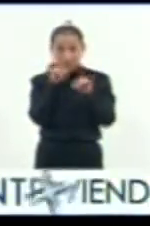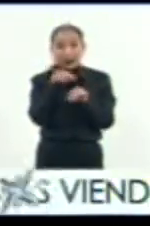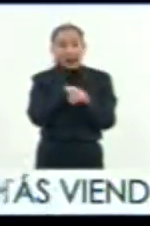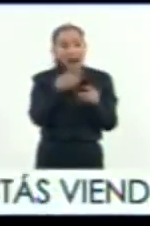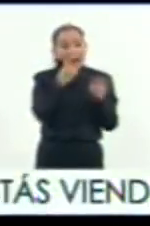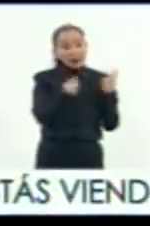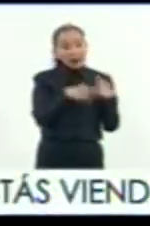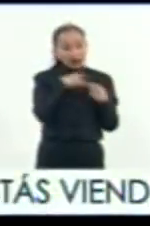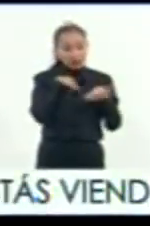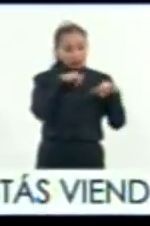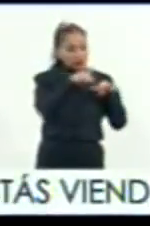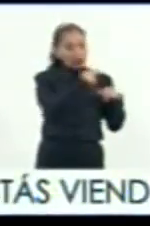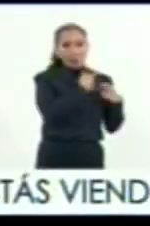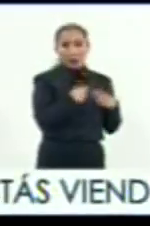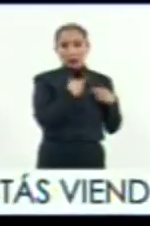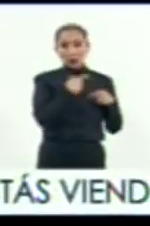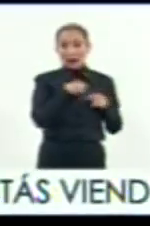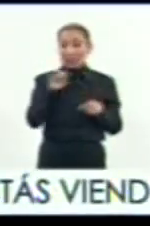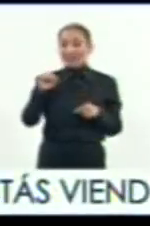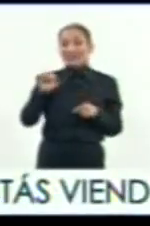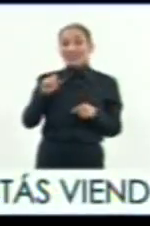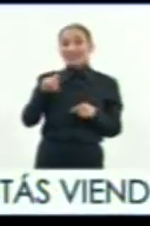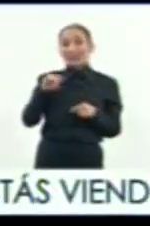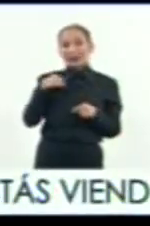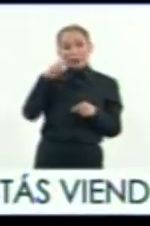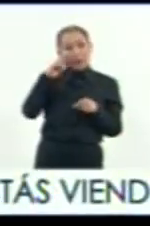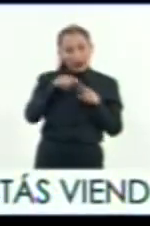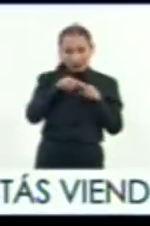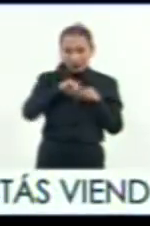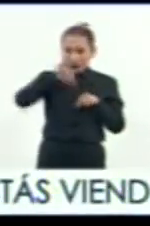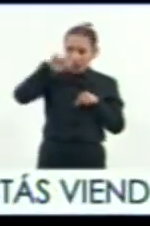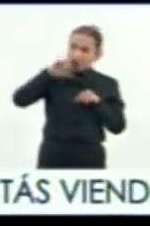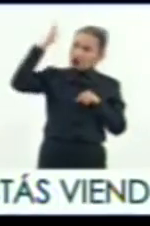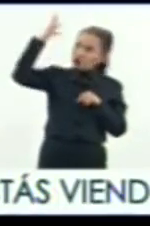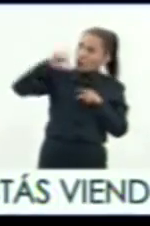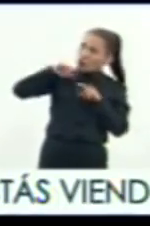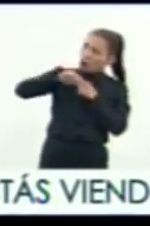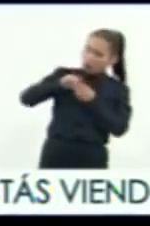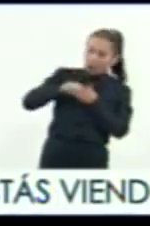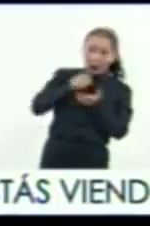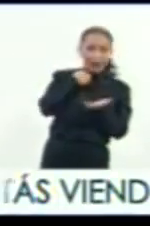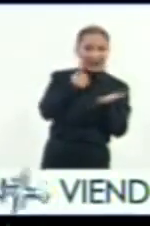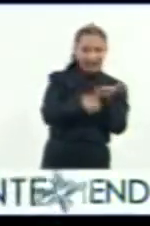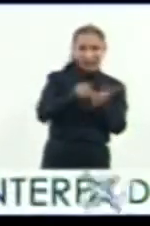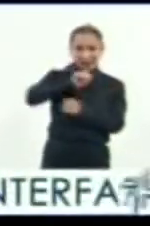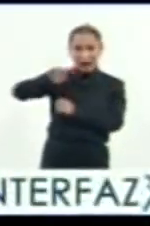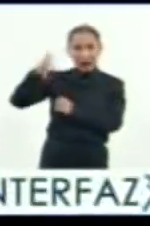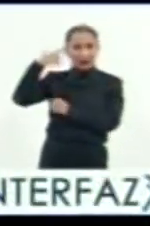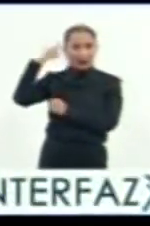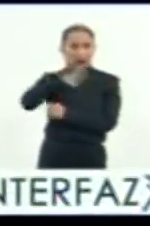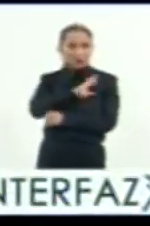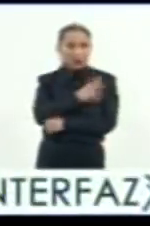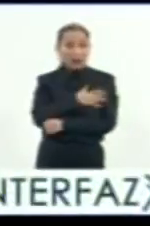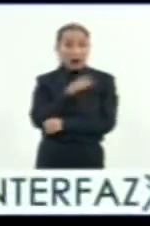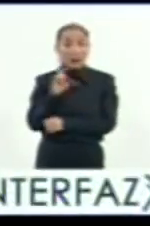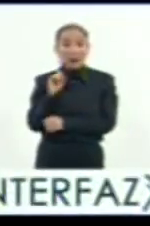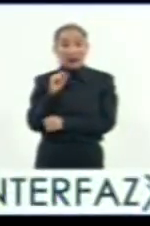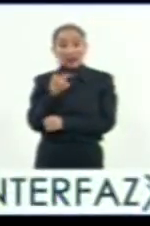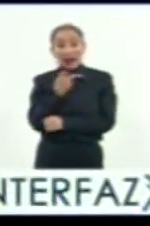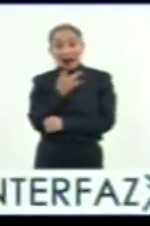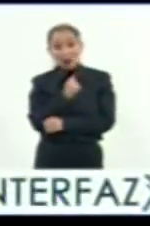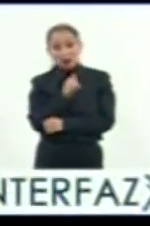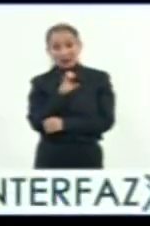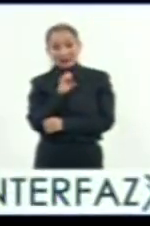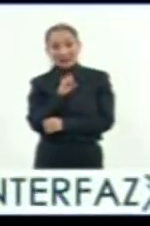él trae cartógrafo y trae sextantes, y van midiendo la altura del sol, le escribe al Rey de España que estando a 20 grados del septentrion,